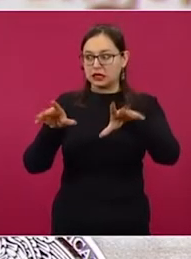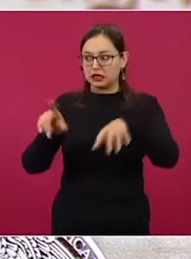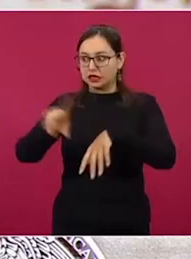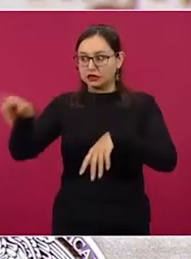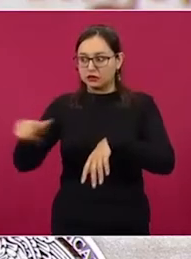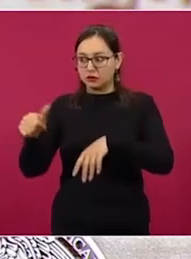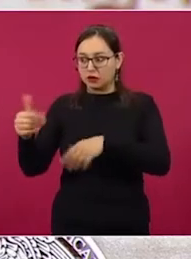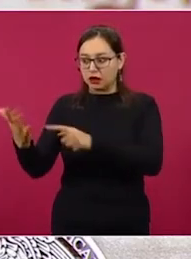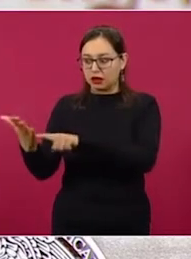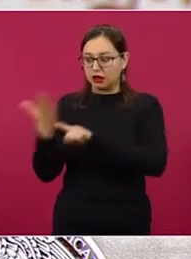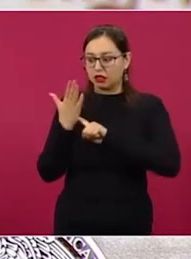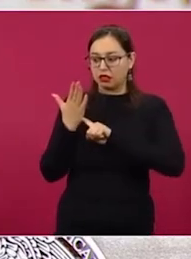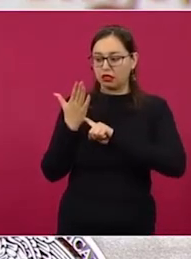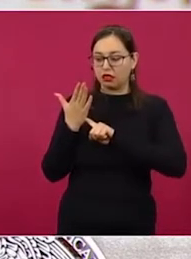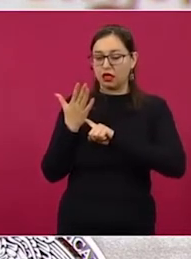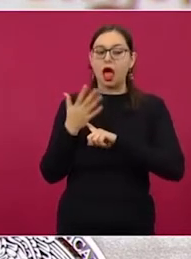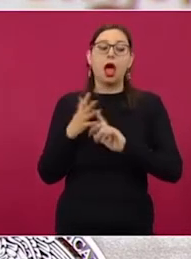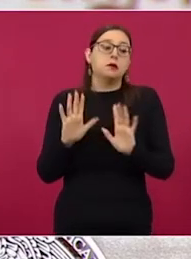aclaración.